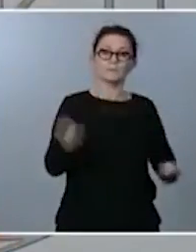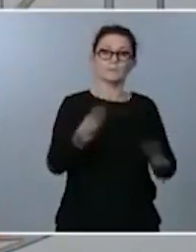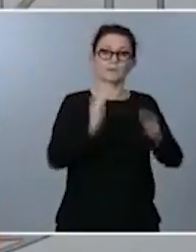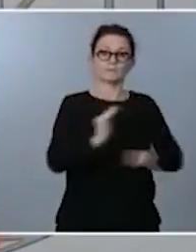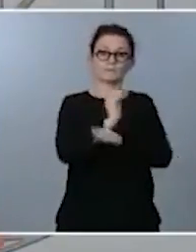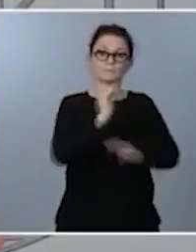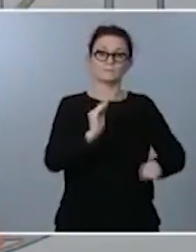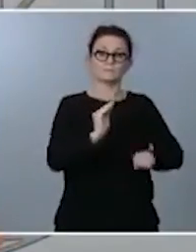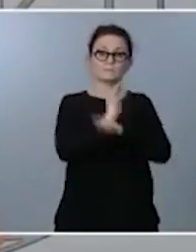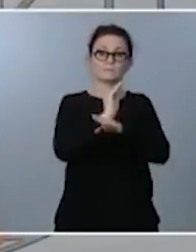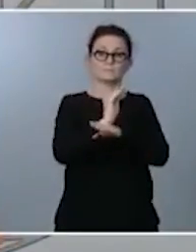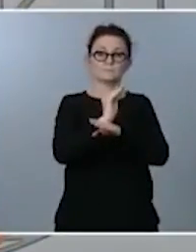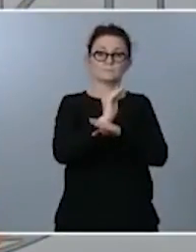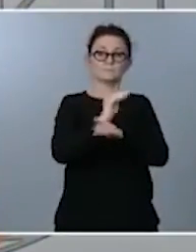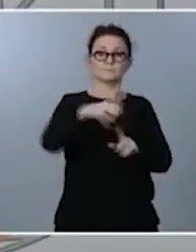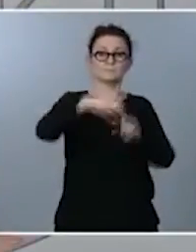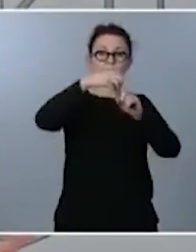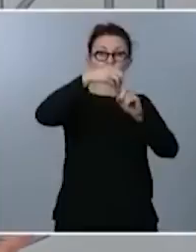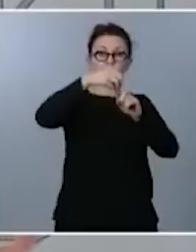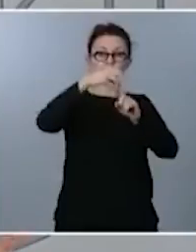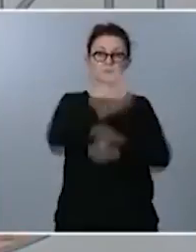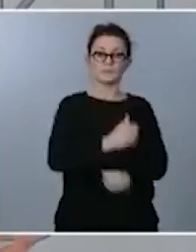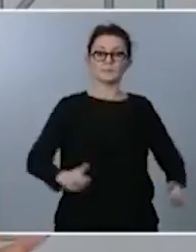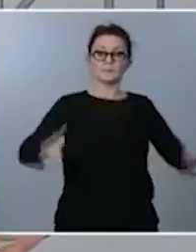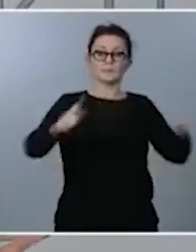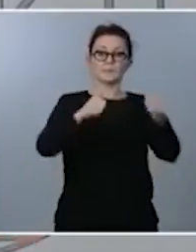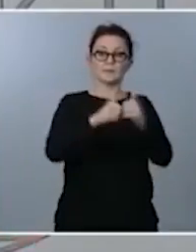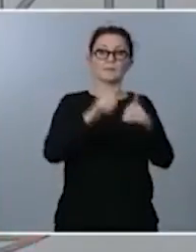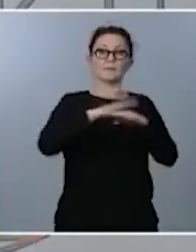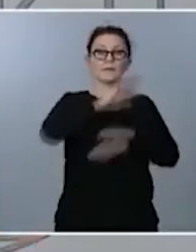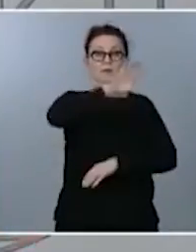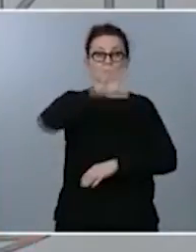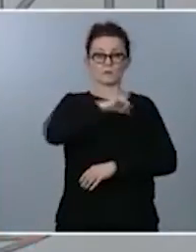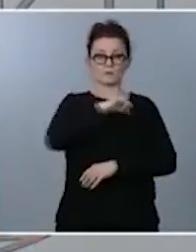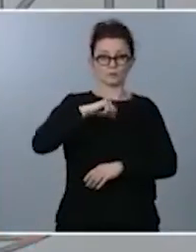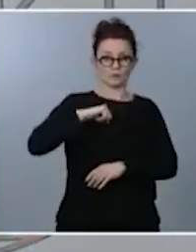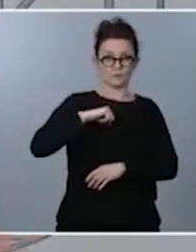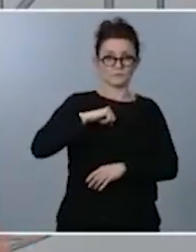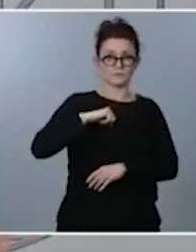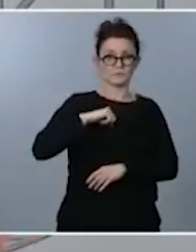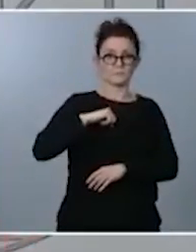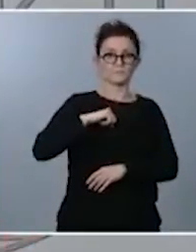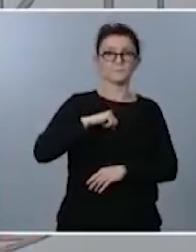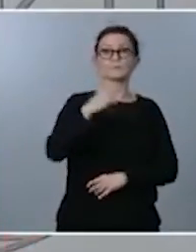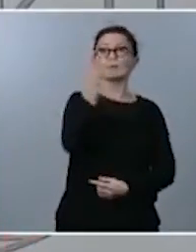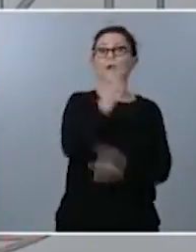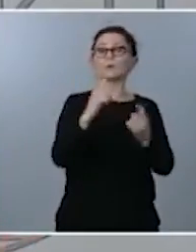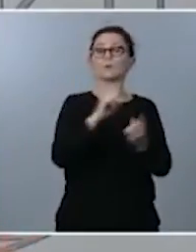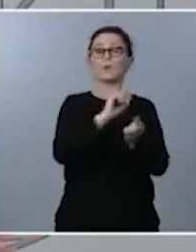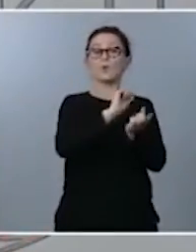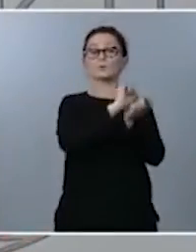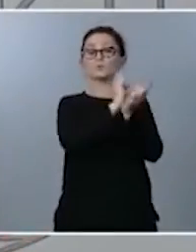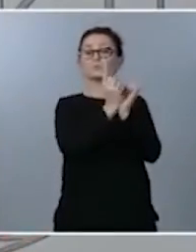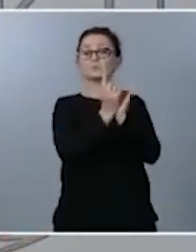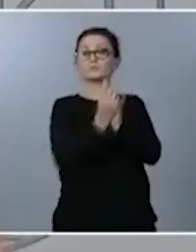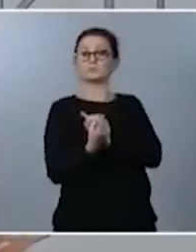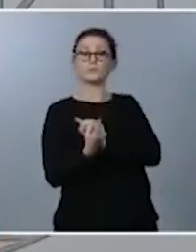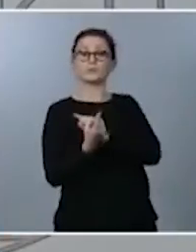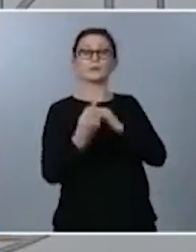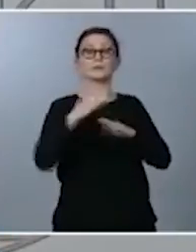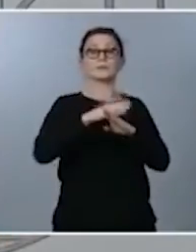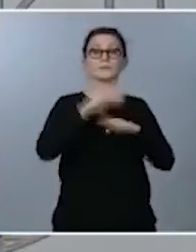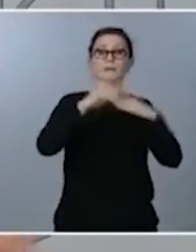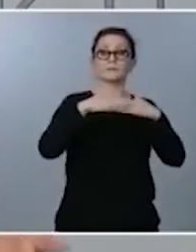del pilar de dependencia para las comunidades autónomas por tanto algunas modificaciones respecto al nivel mínimo al nivel